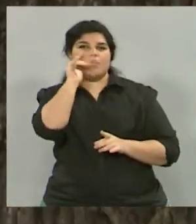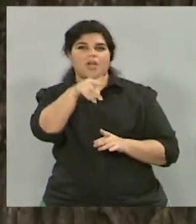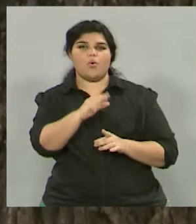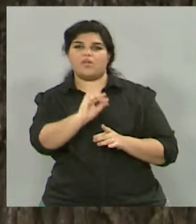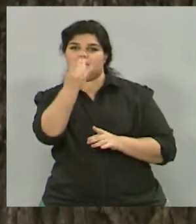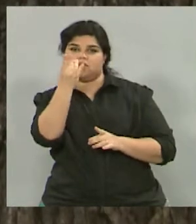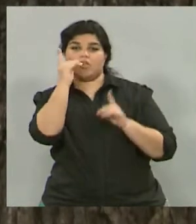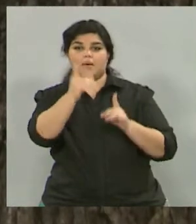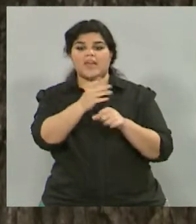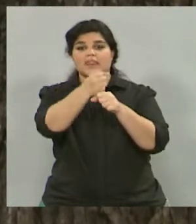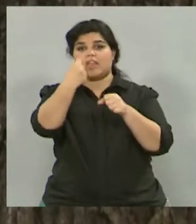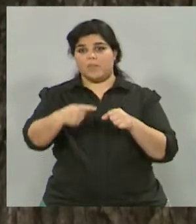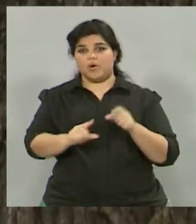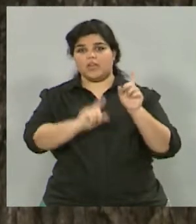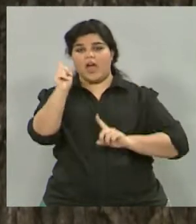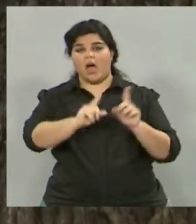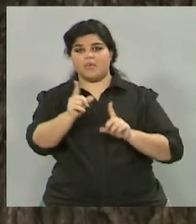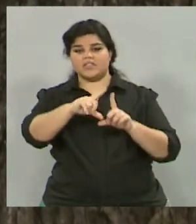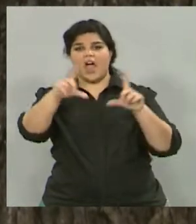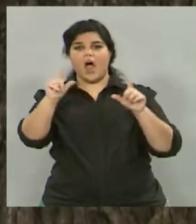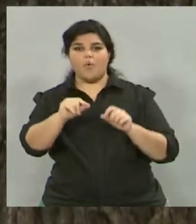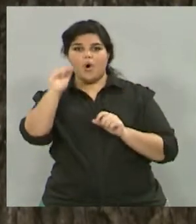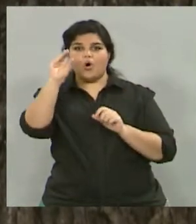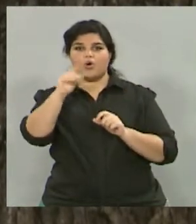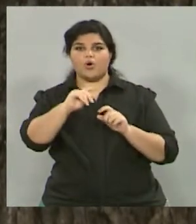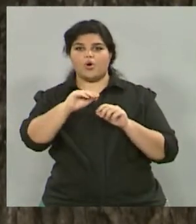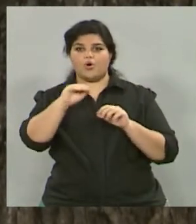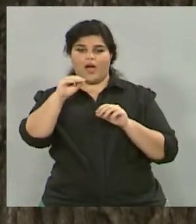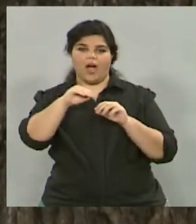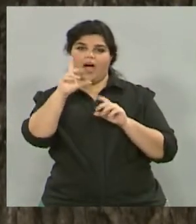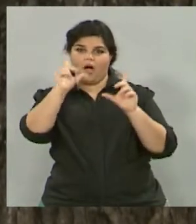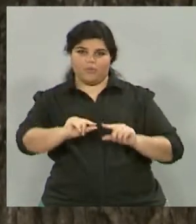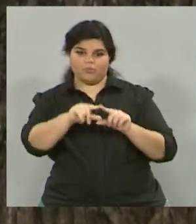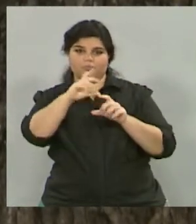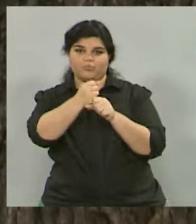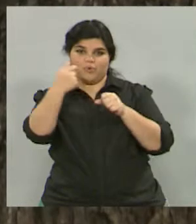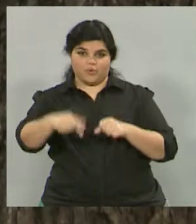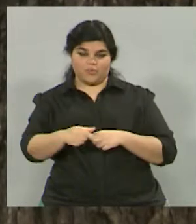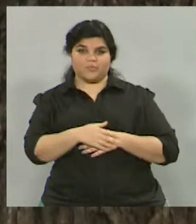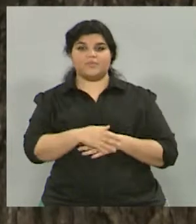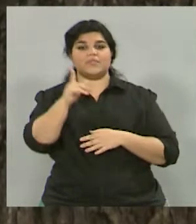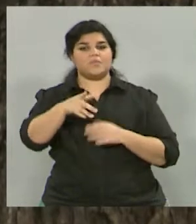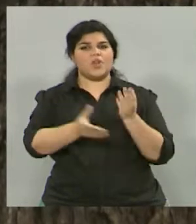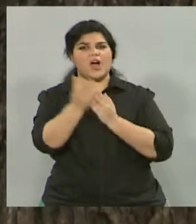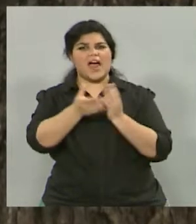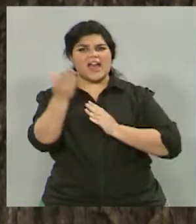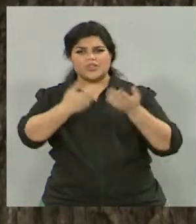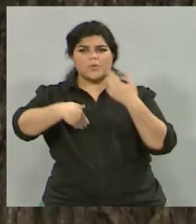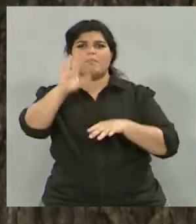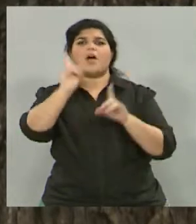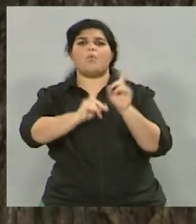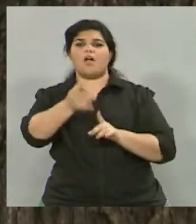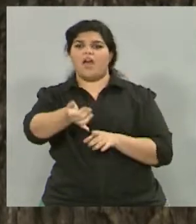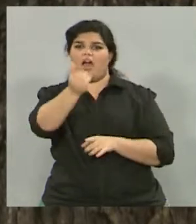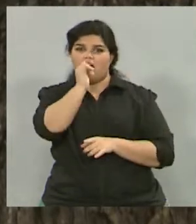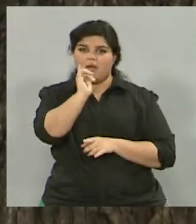suelen tener beneficios a través de los abonos, pero el gasto principal suele estar en el rubro de alimentos y bebidas, el